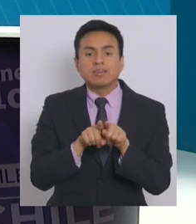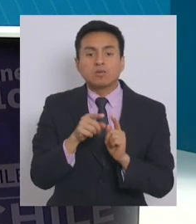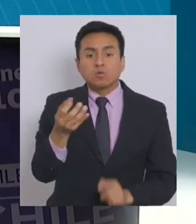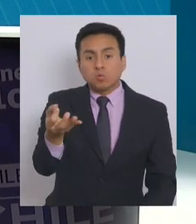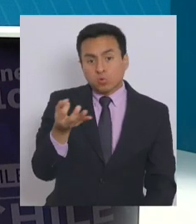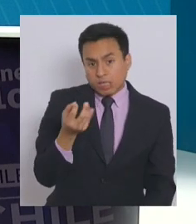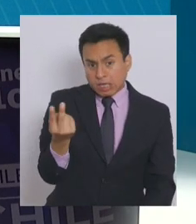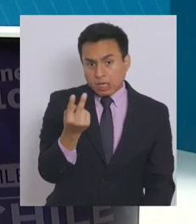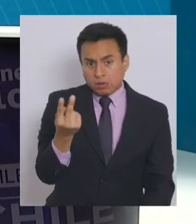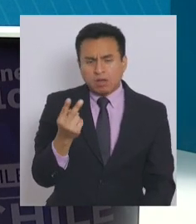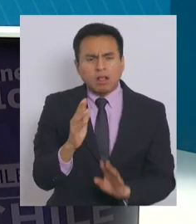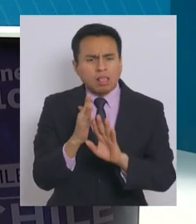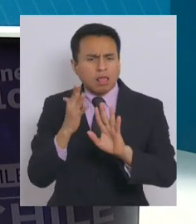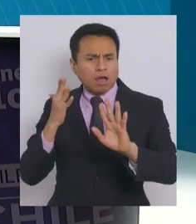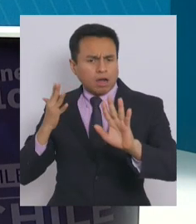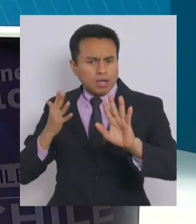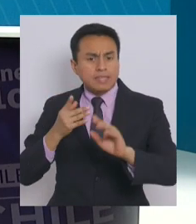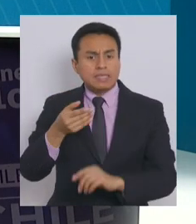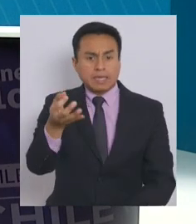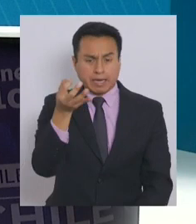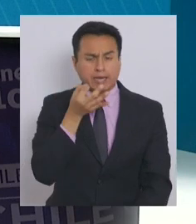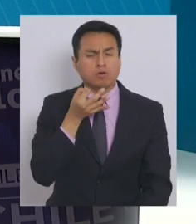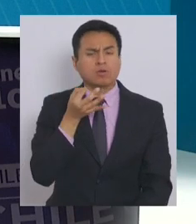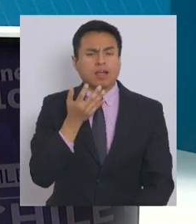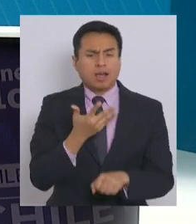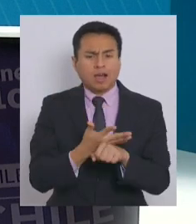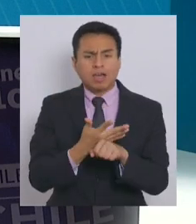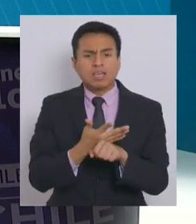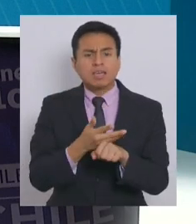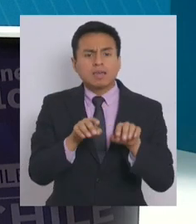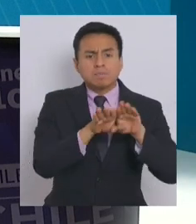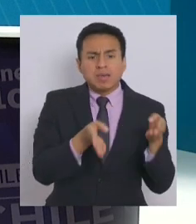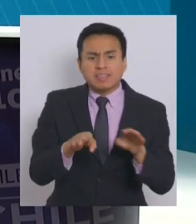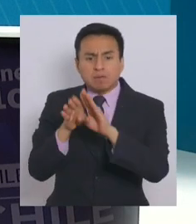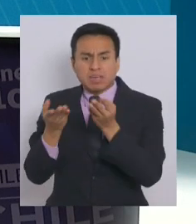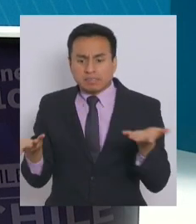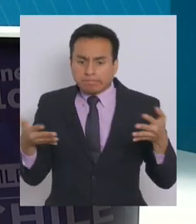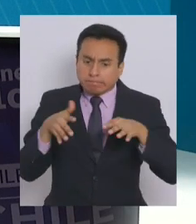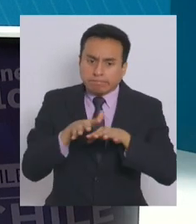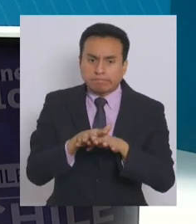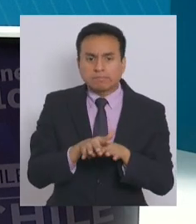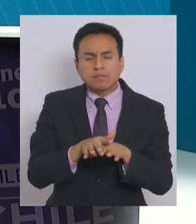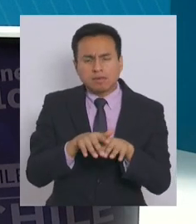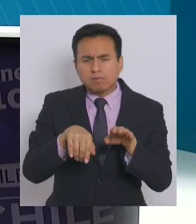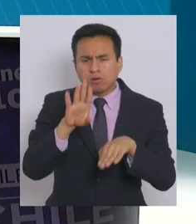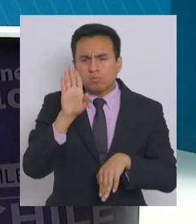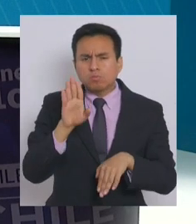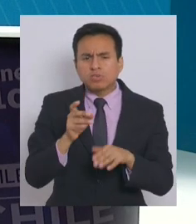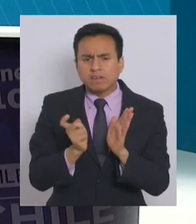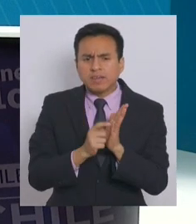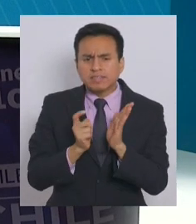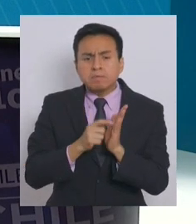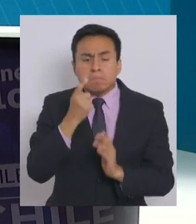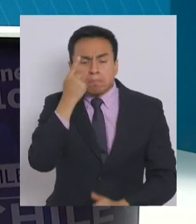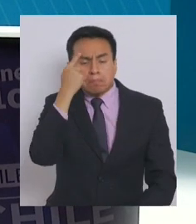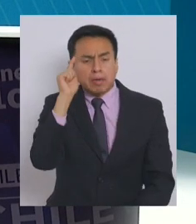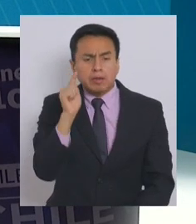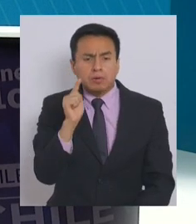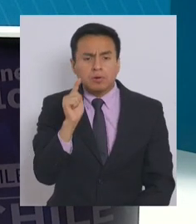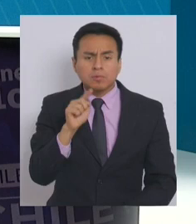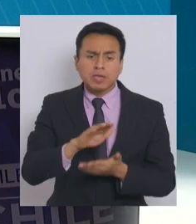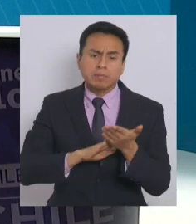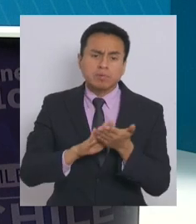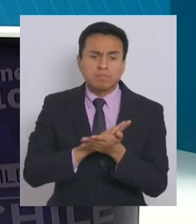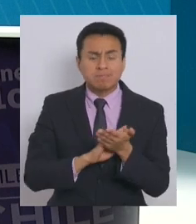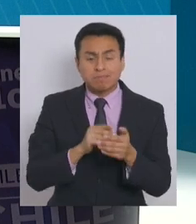Ustedes dijeron que había largas filas porque se ha hecho una fusión de mesas, por ejemplo, en muchos casos. Pero, por ejemplo, hay